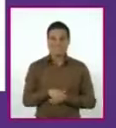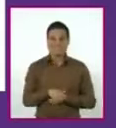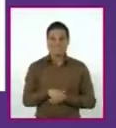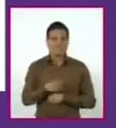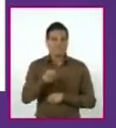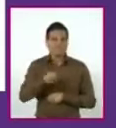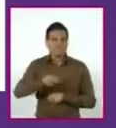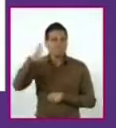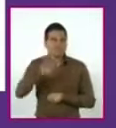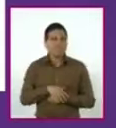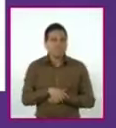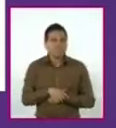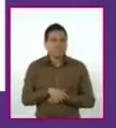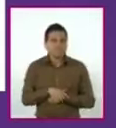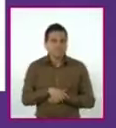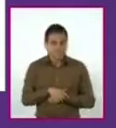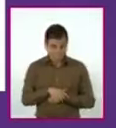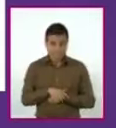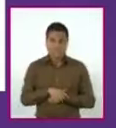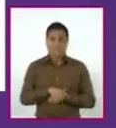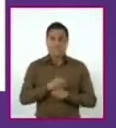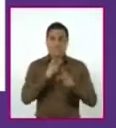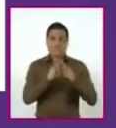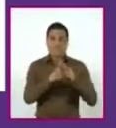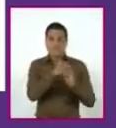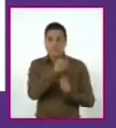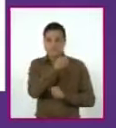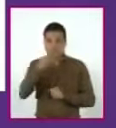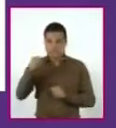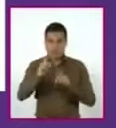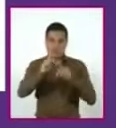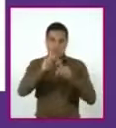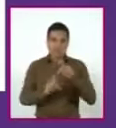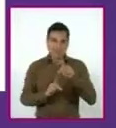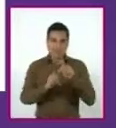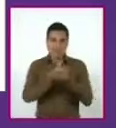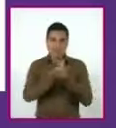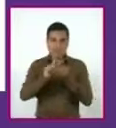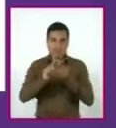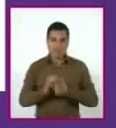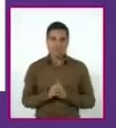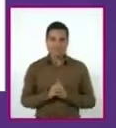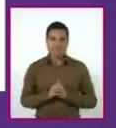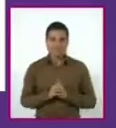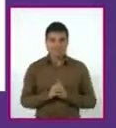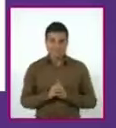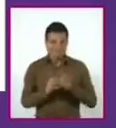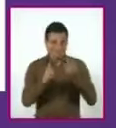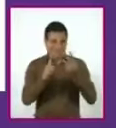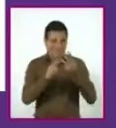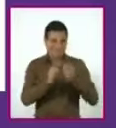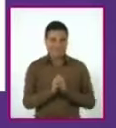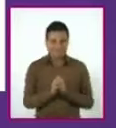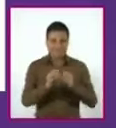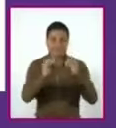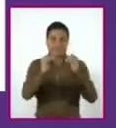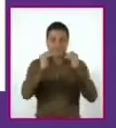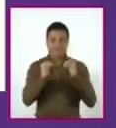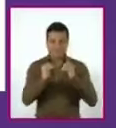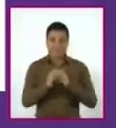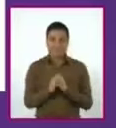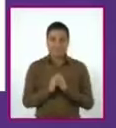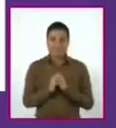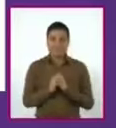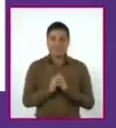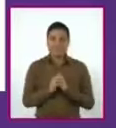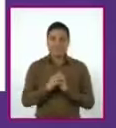tanto, es una ecuación incompleta pura, como la número 3. La segunda expresión tiene tres términos,